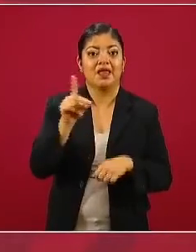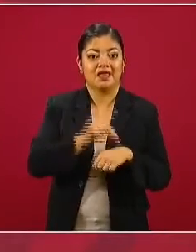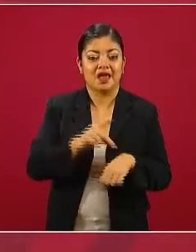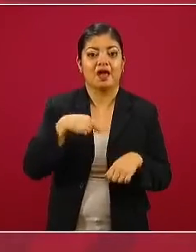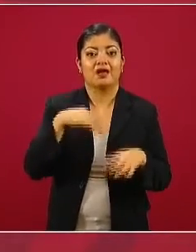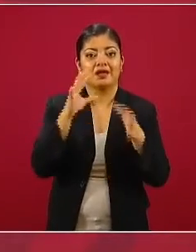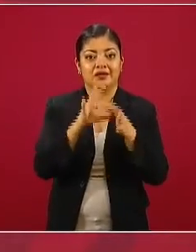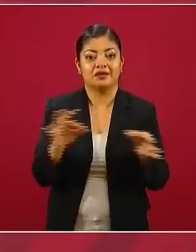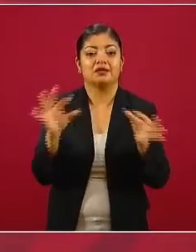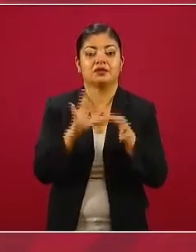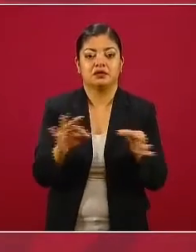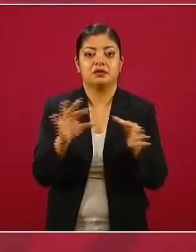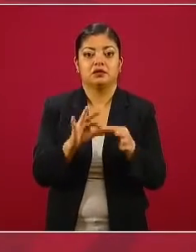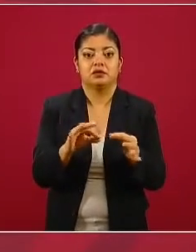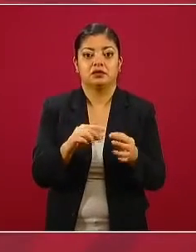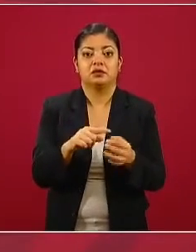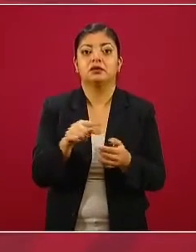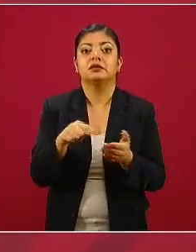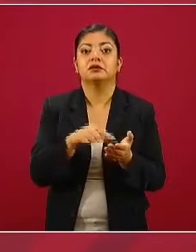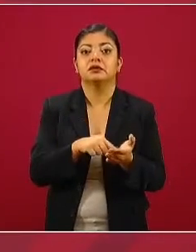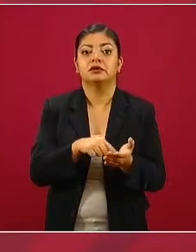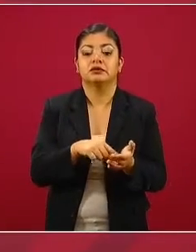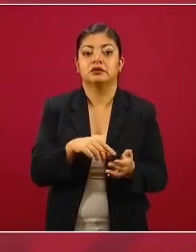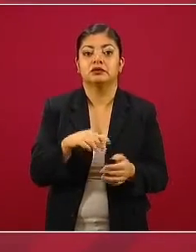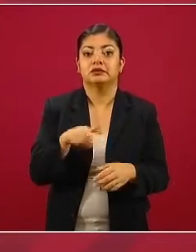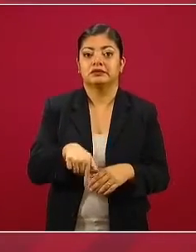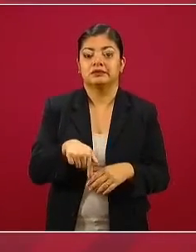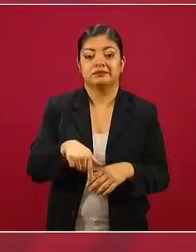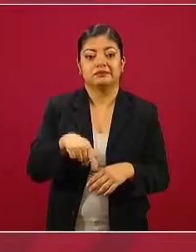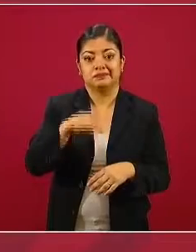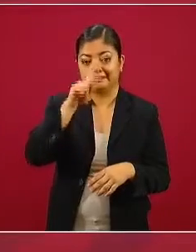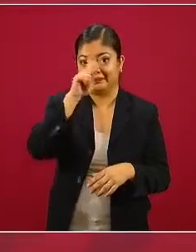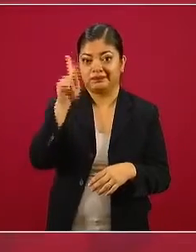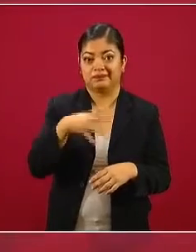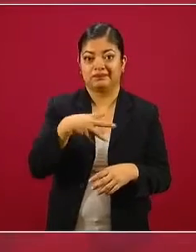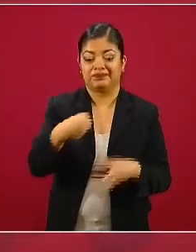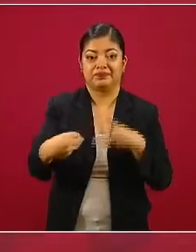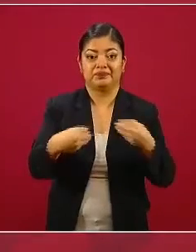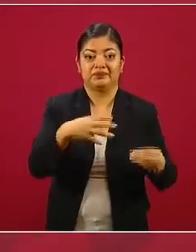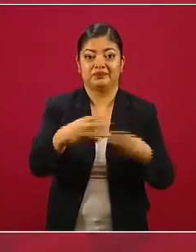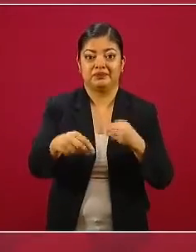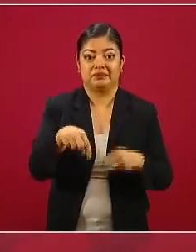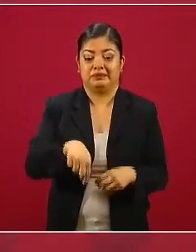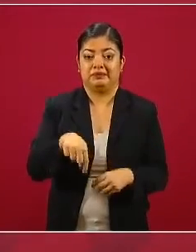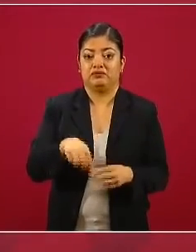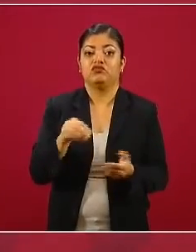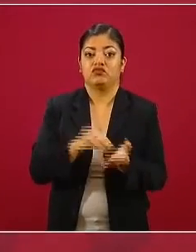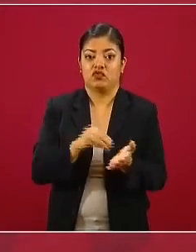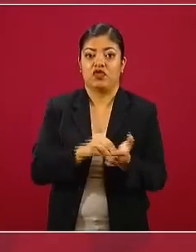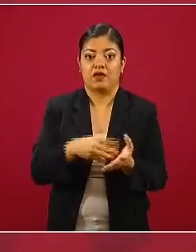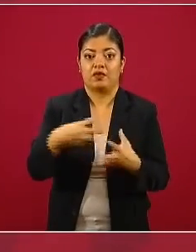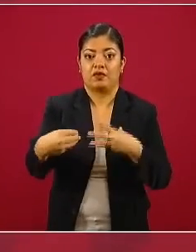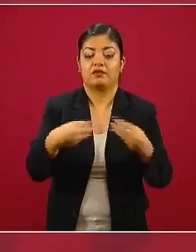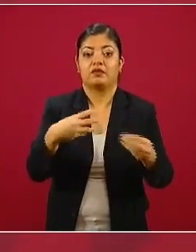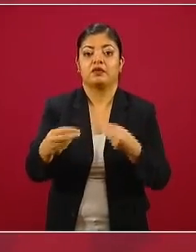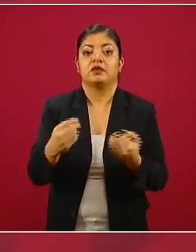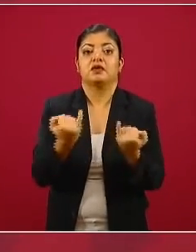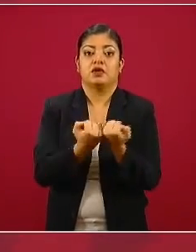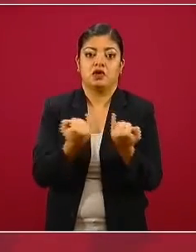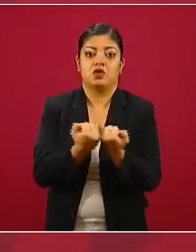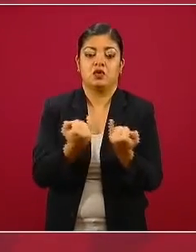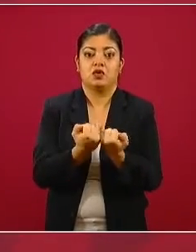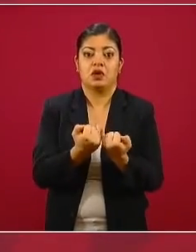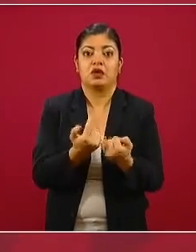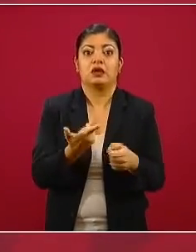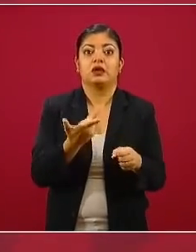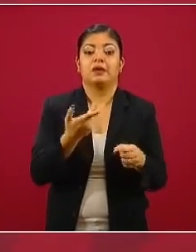está en este momento en la zona de máxima transmisión, máxima intensidad de contagios y de casos